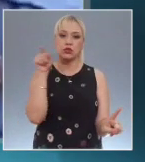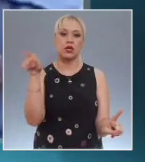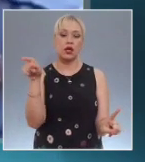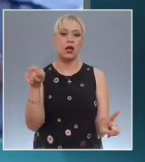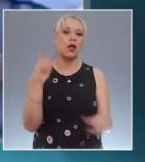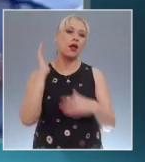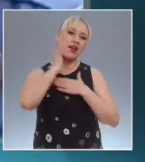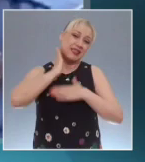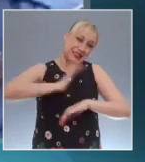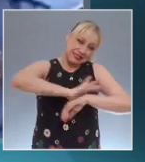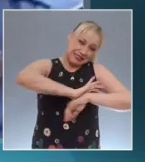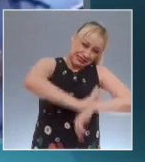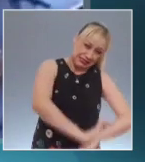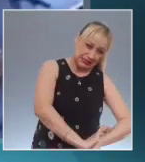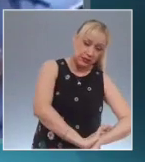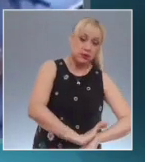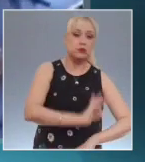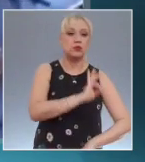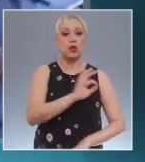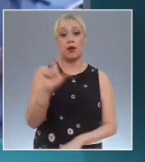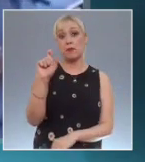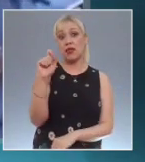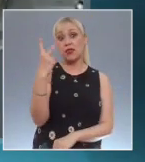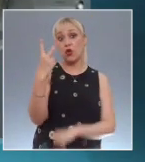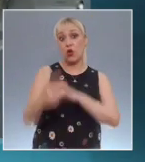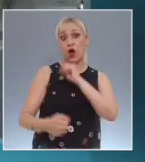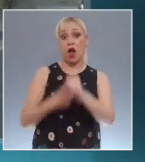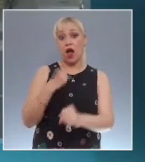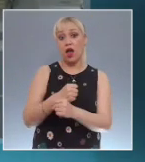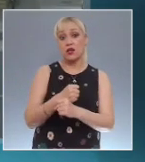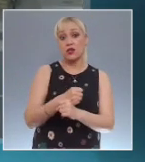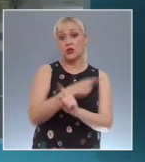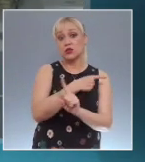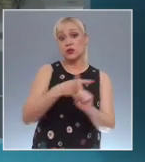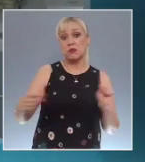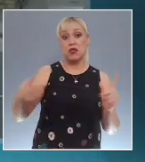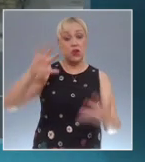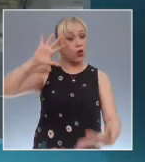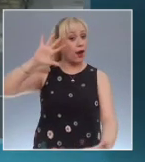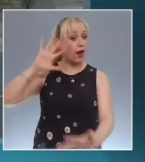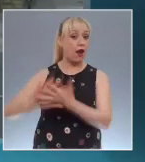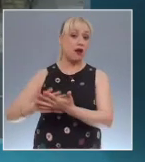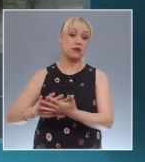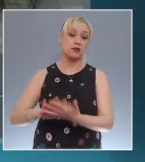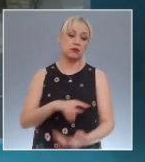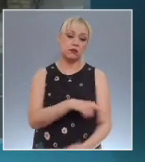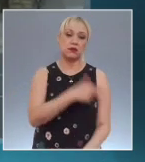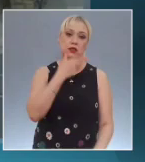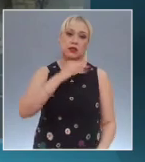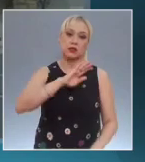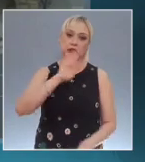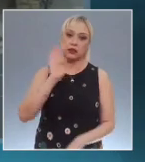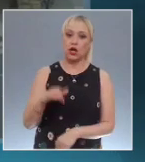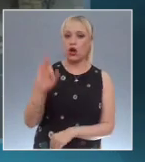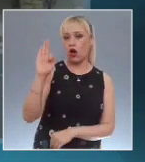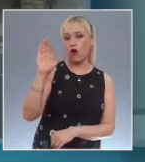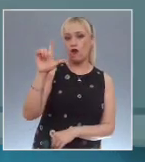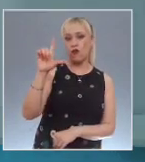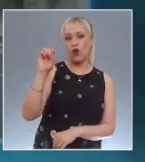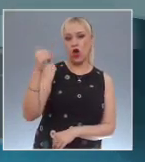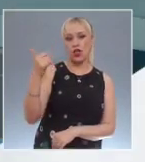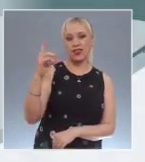una sentencia estatal de 22 años y medio de prisión. Para el Canal del Poder Judicial de la Federación, Héctor García Mejía.